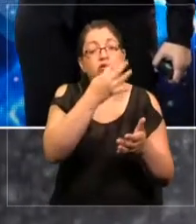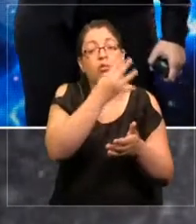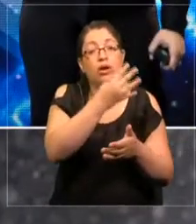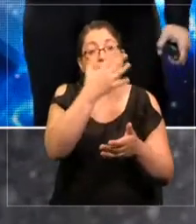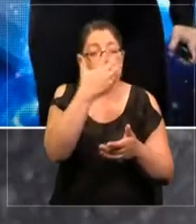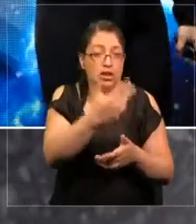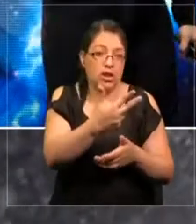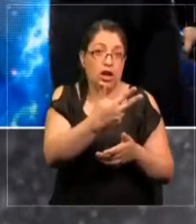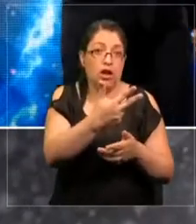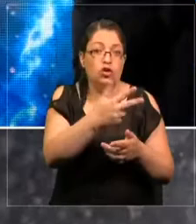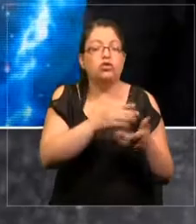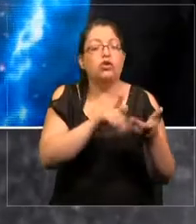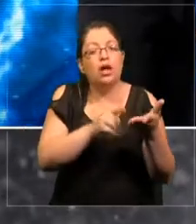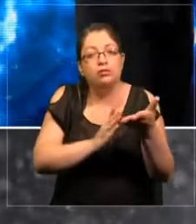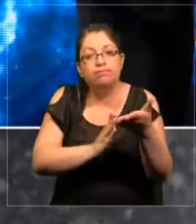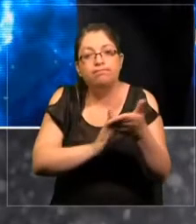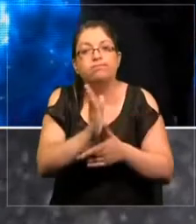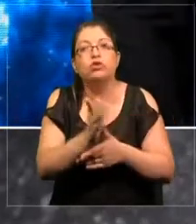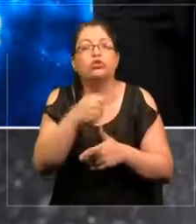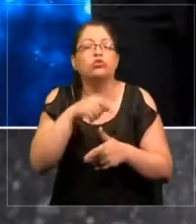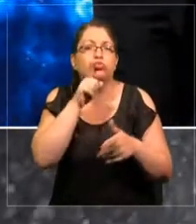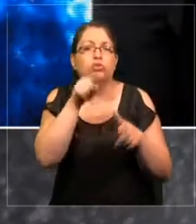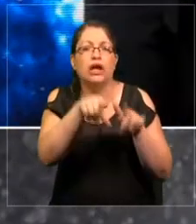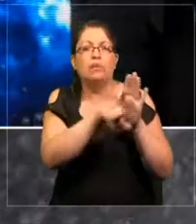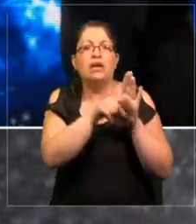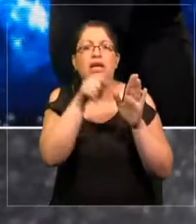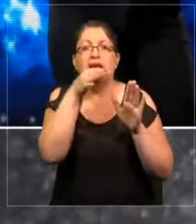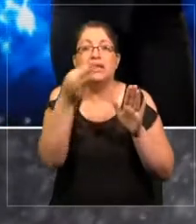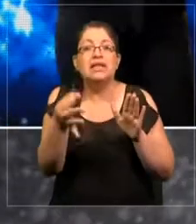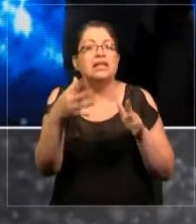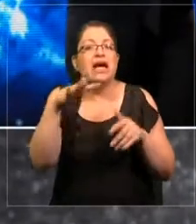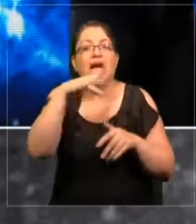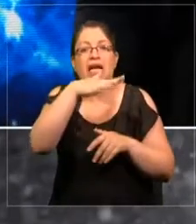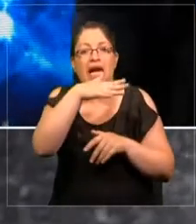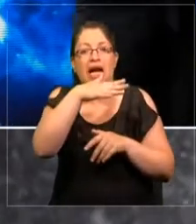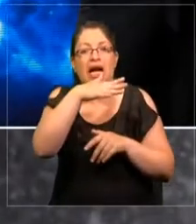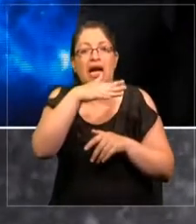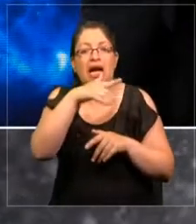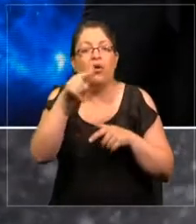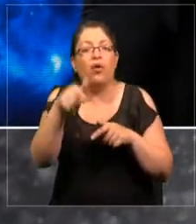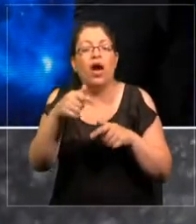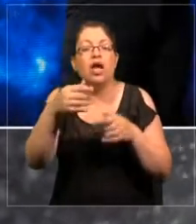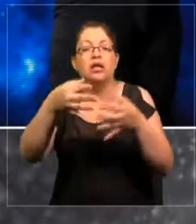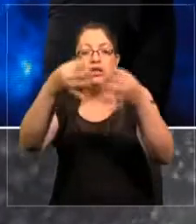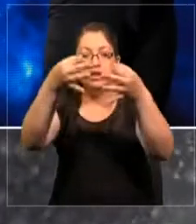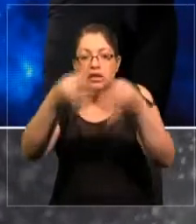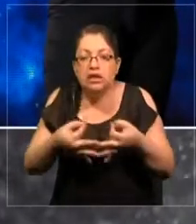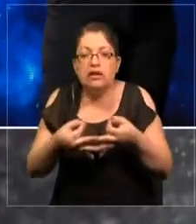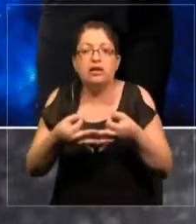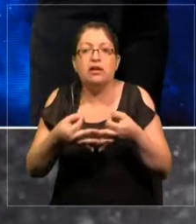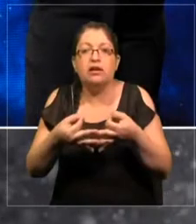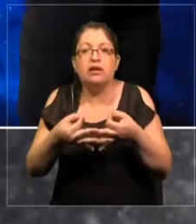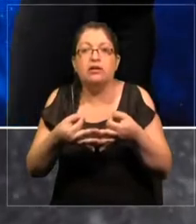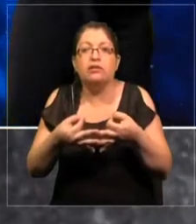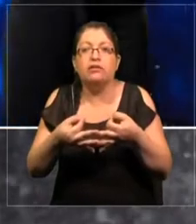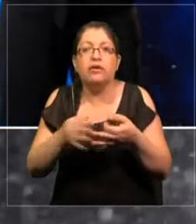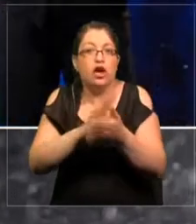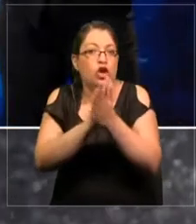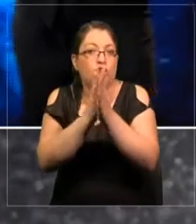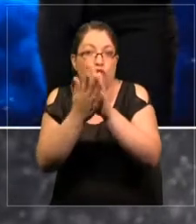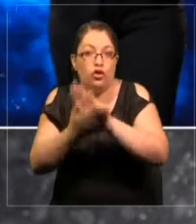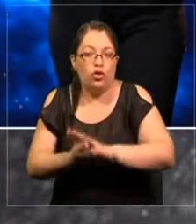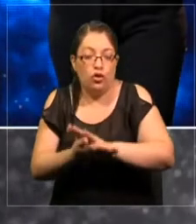Y desde el inicio, tenemos esta ley donde dice que el agua se va a medir toda. Podemos tener,